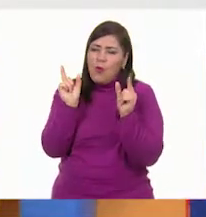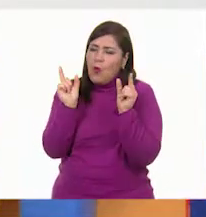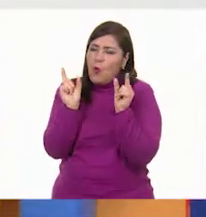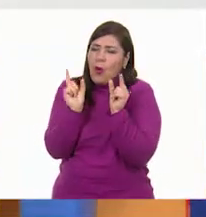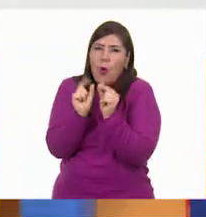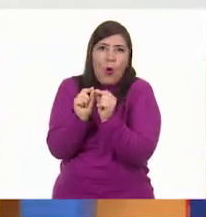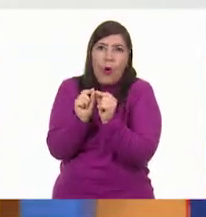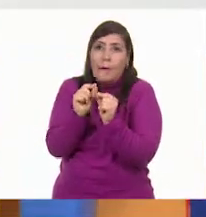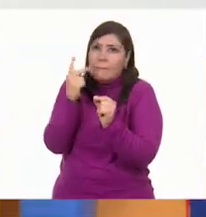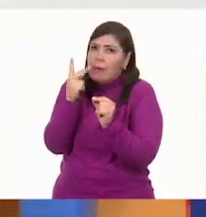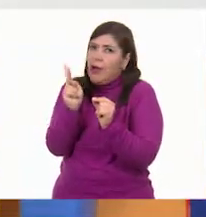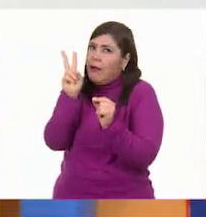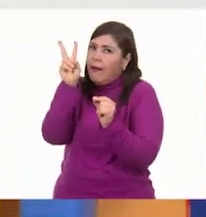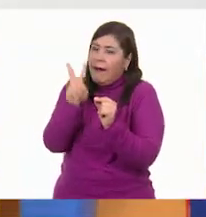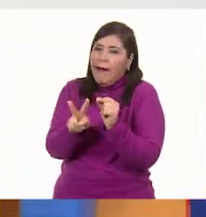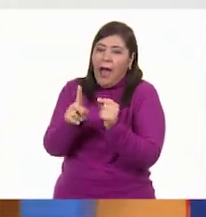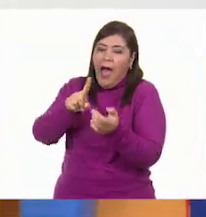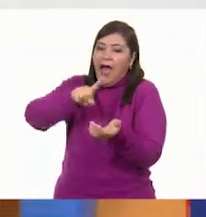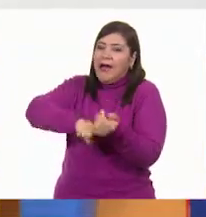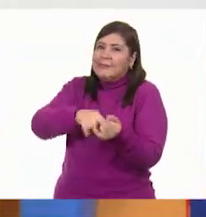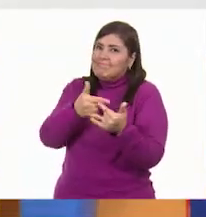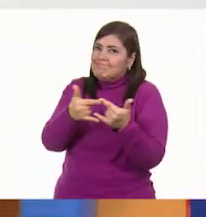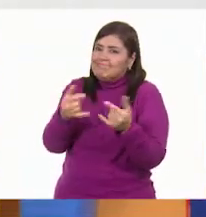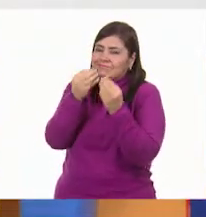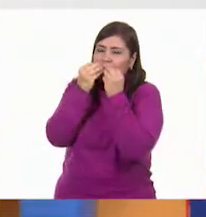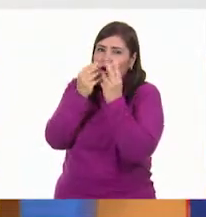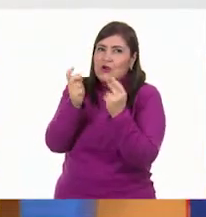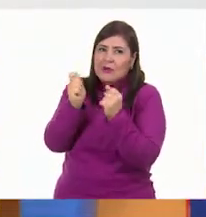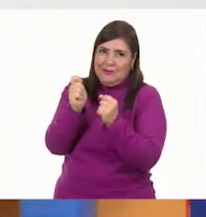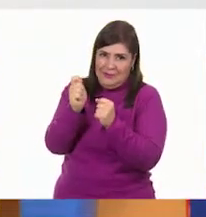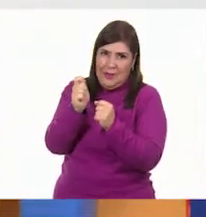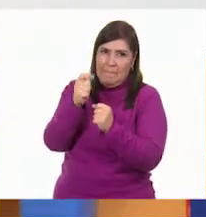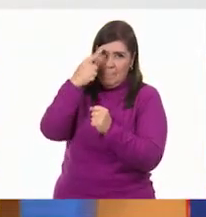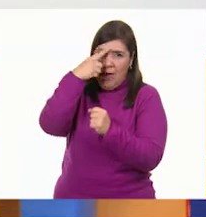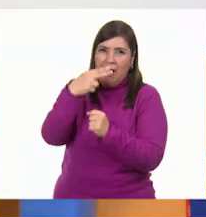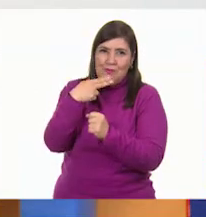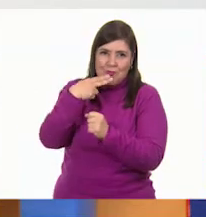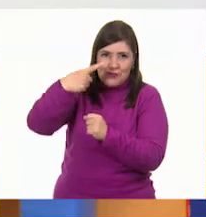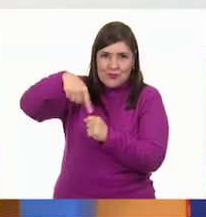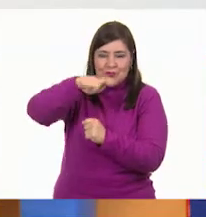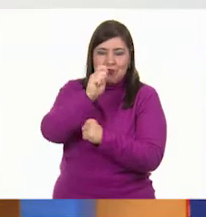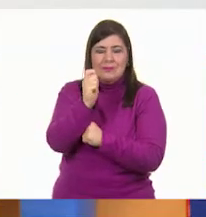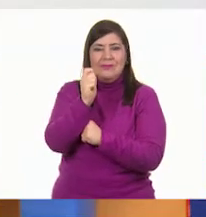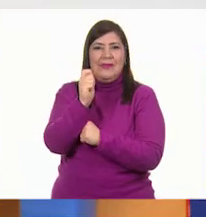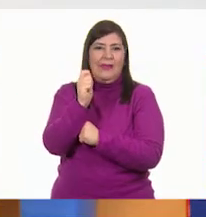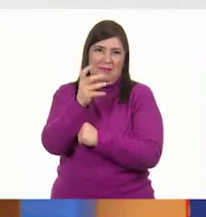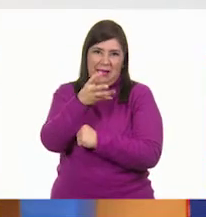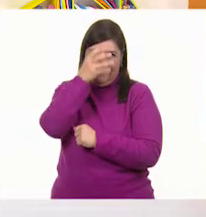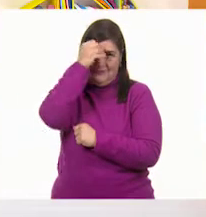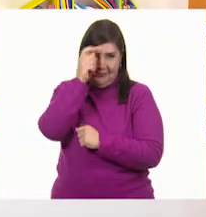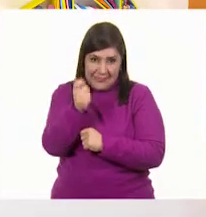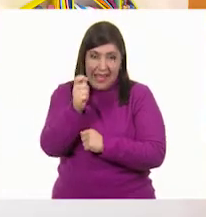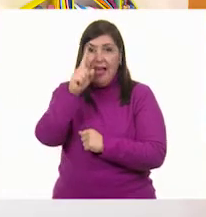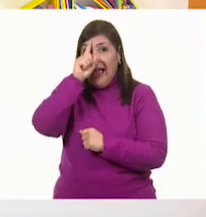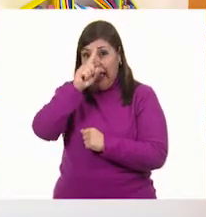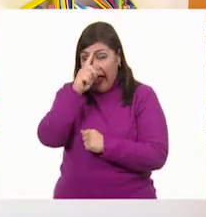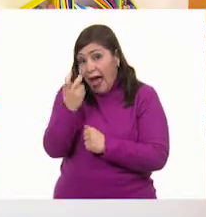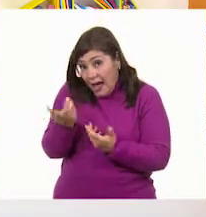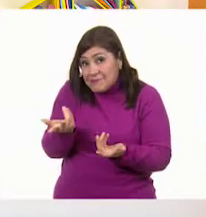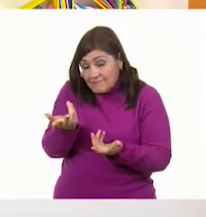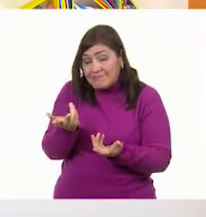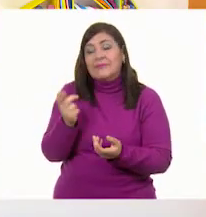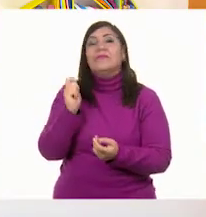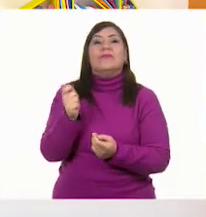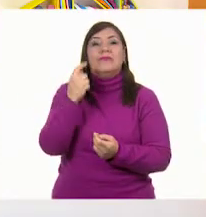un mensaje espectacular. ¡Ah, muy bien! ¡Ah, y ahí ya estamos haciendo una recomendación, ¿verdad? Vamos a ver